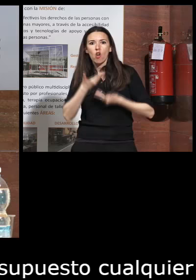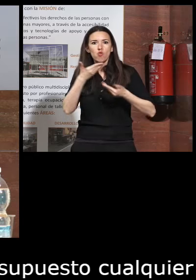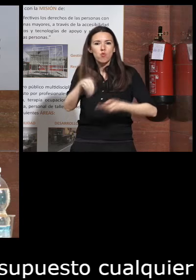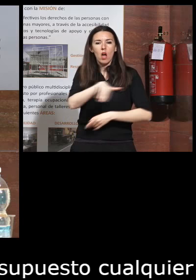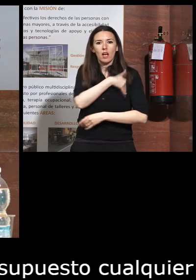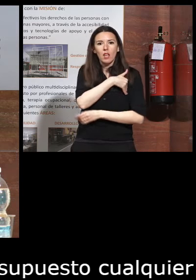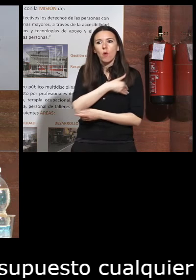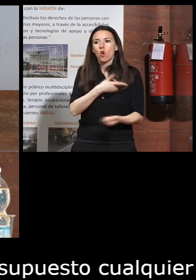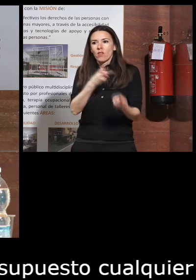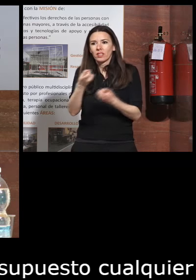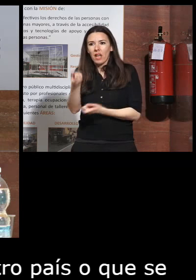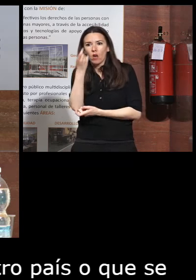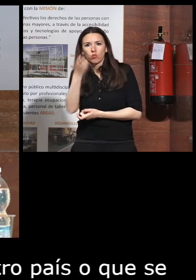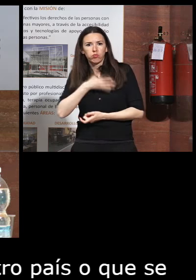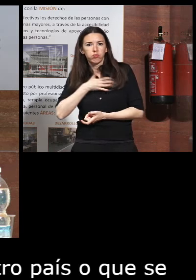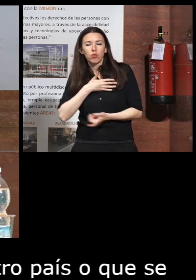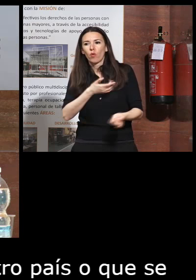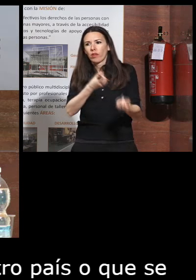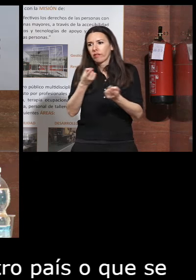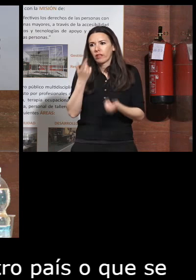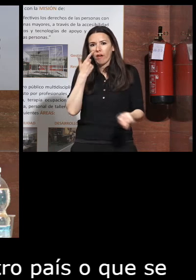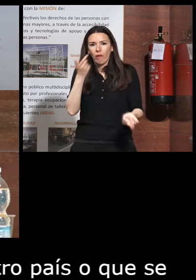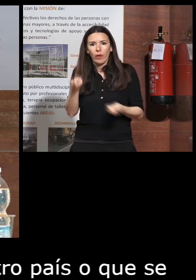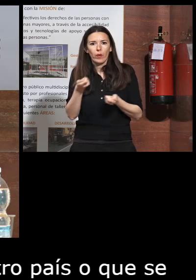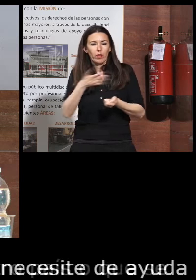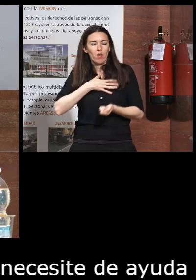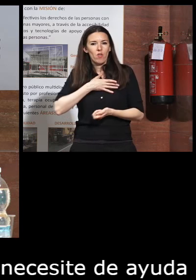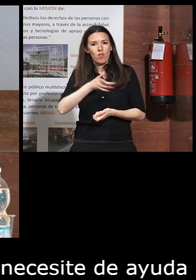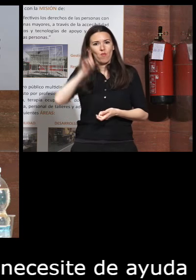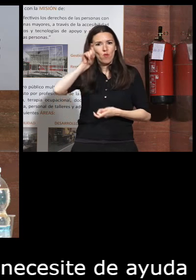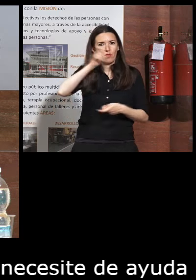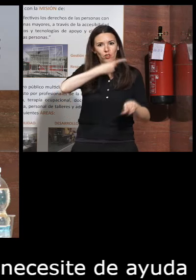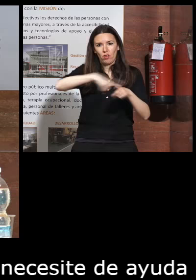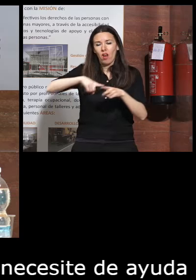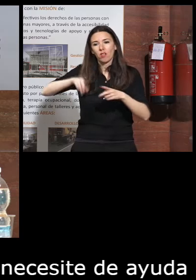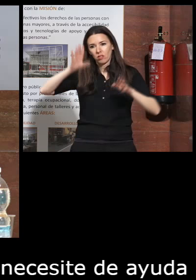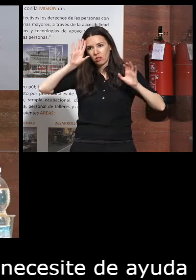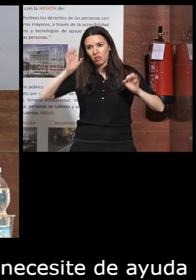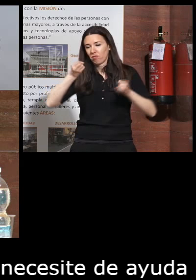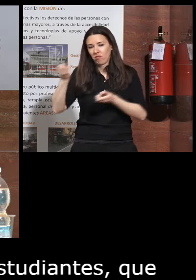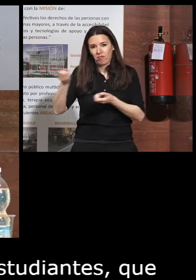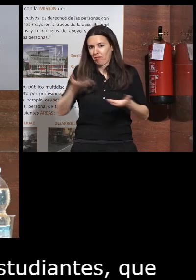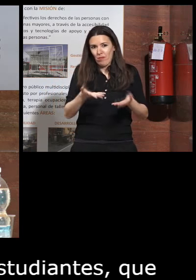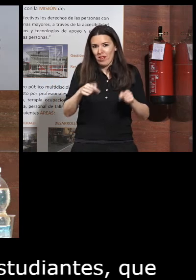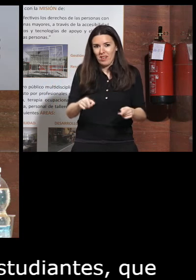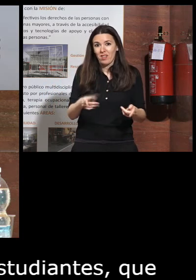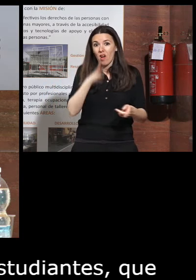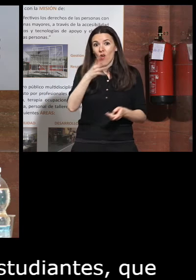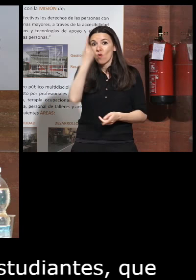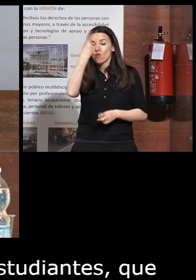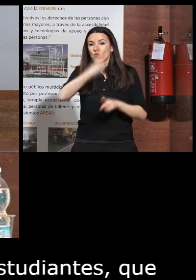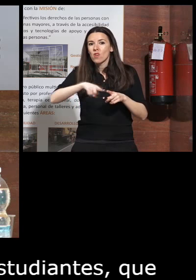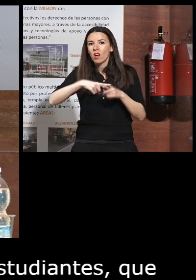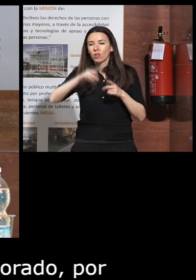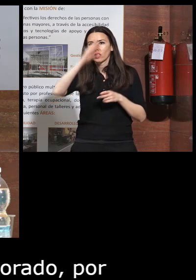necesite de nuestros estudiantes que necesite de esa coordinación del profesorado por supuesto es bienvenida porque había algo que se